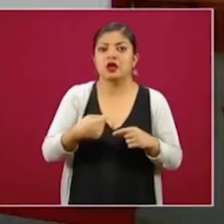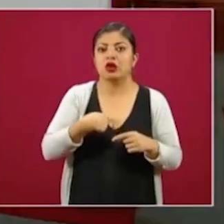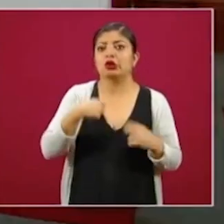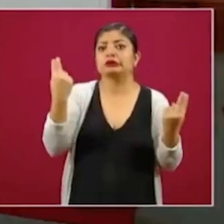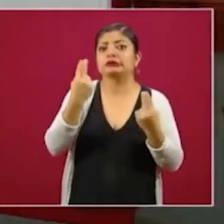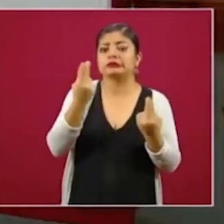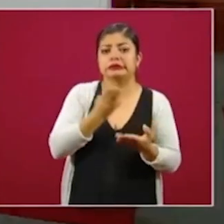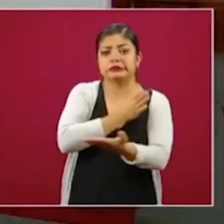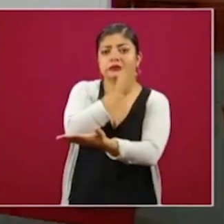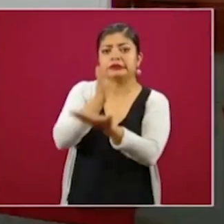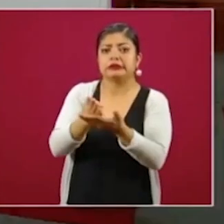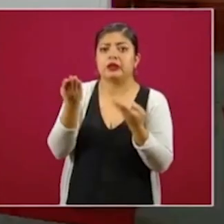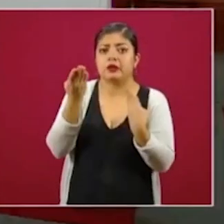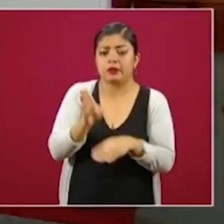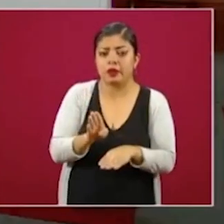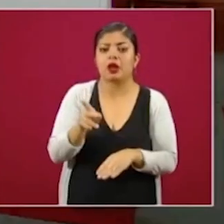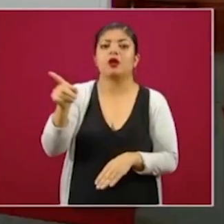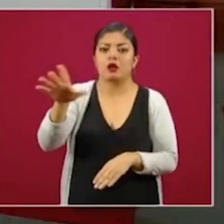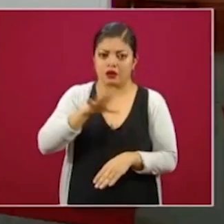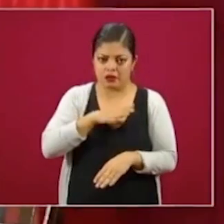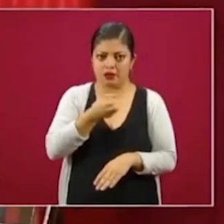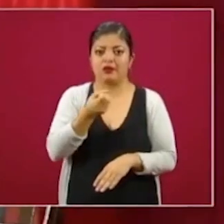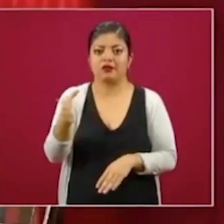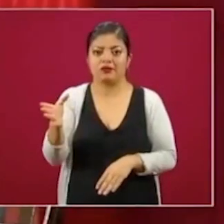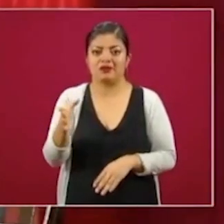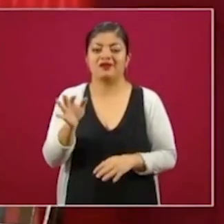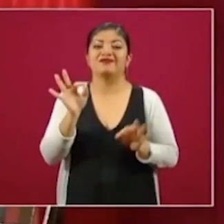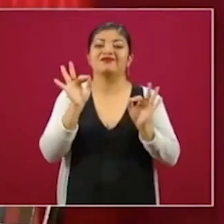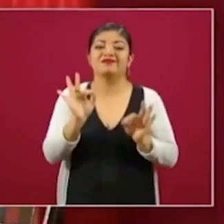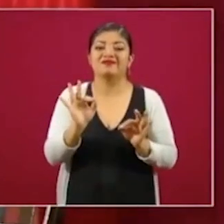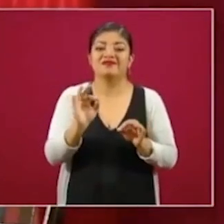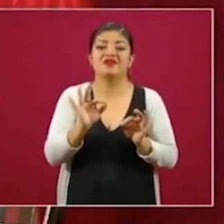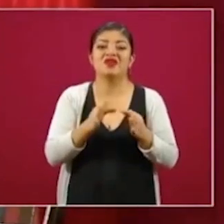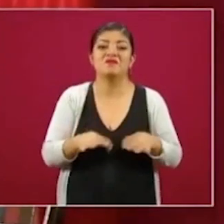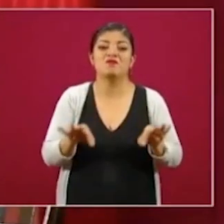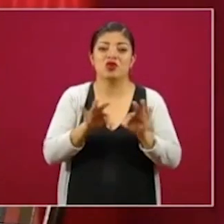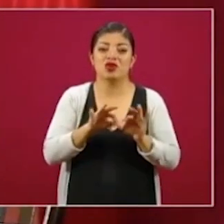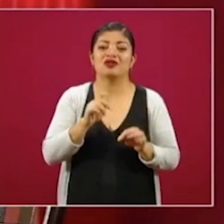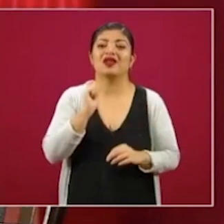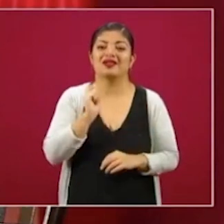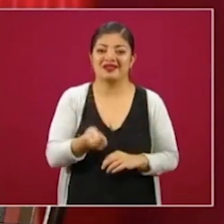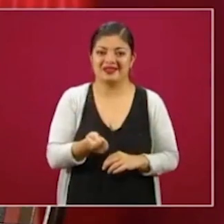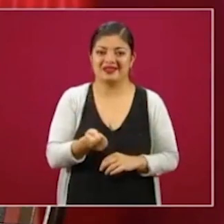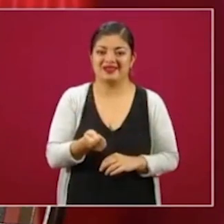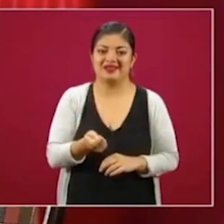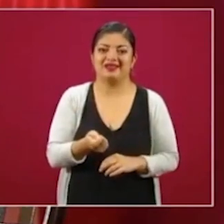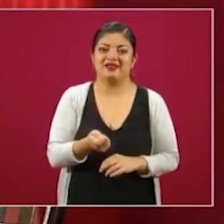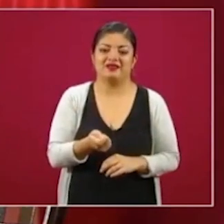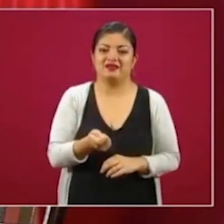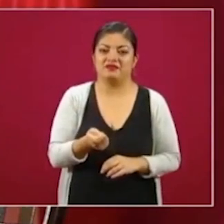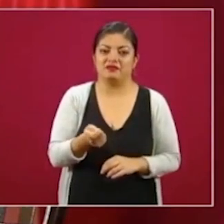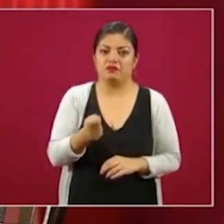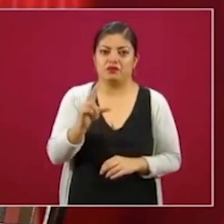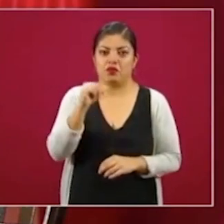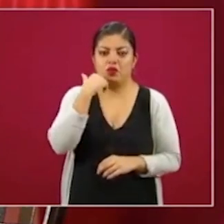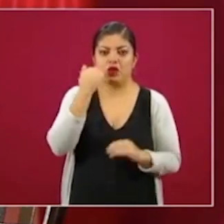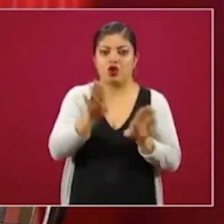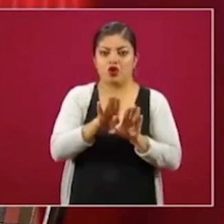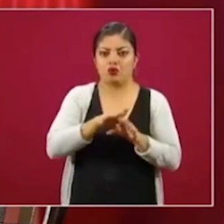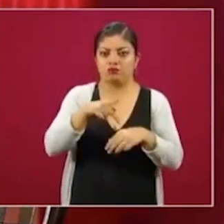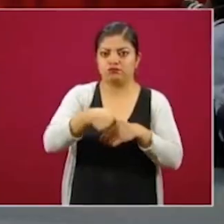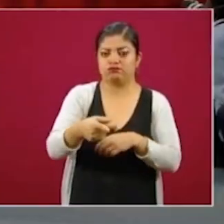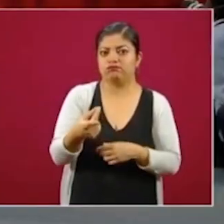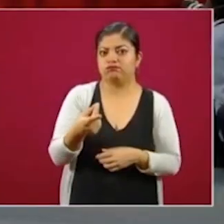con la suficiente seguridad que no los ponga en peligro de un